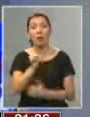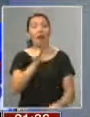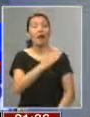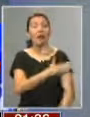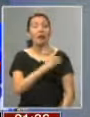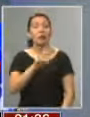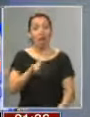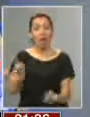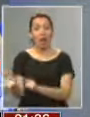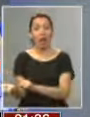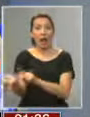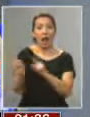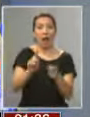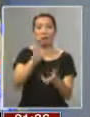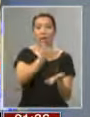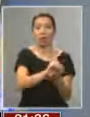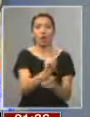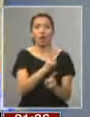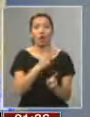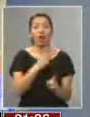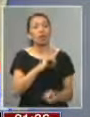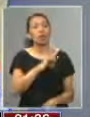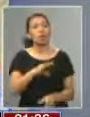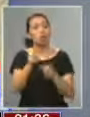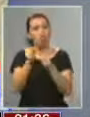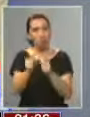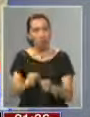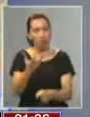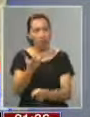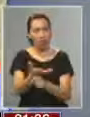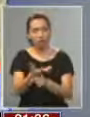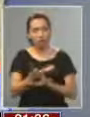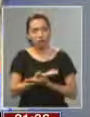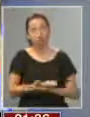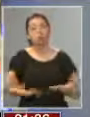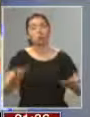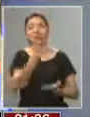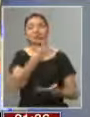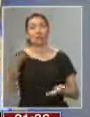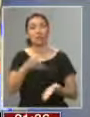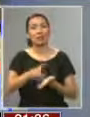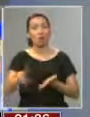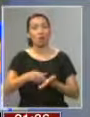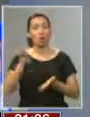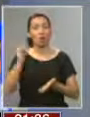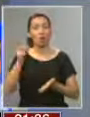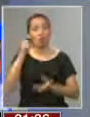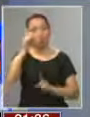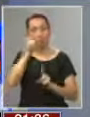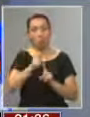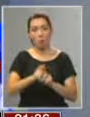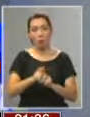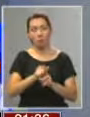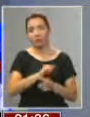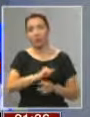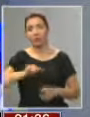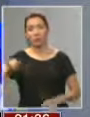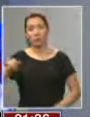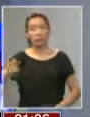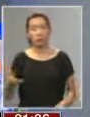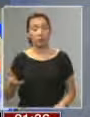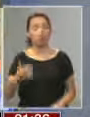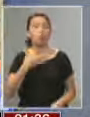del Estado, que no la quieren promover, Chile podría disponer de 300 millones de dólares al mes indefinidamente?